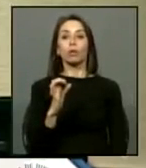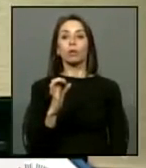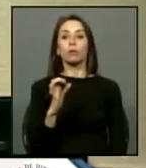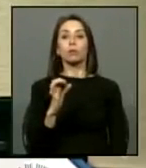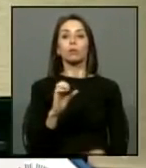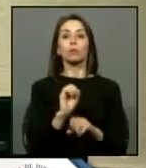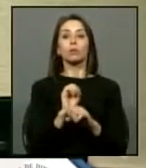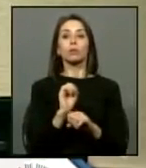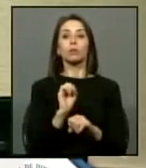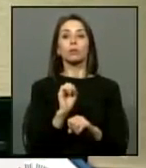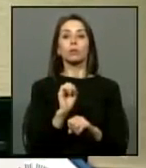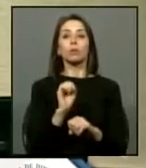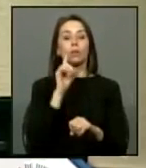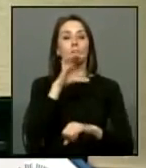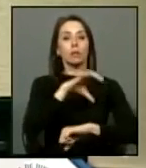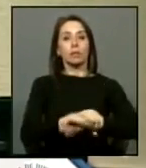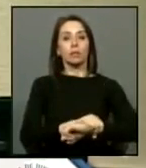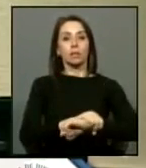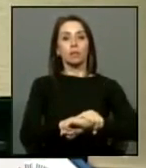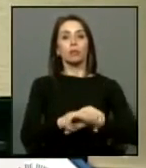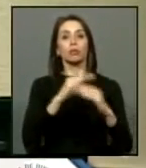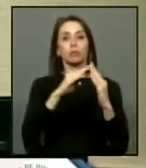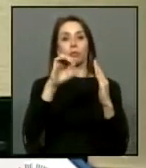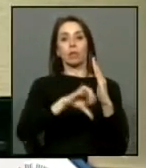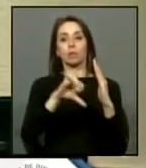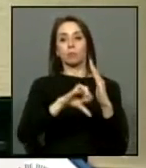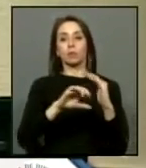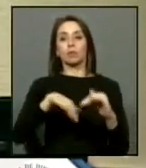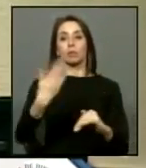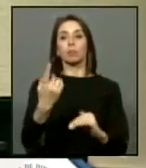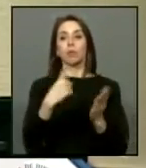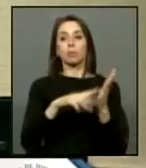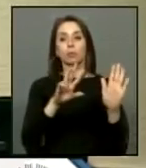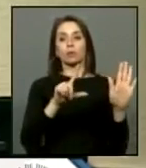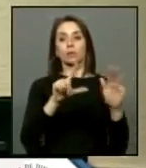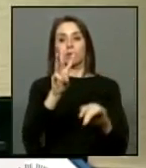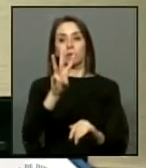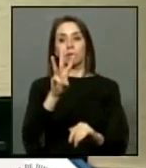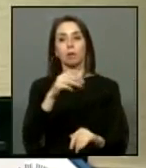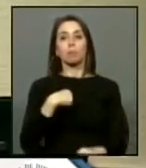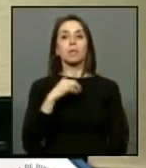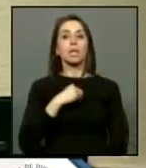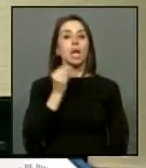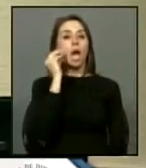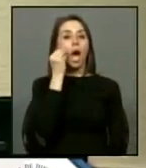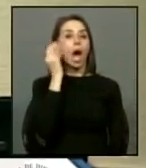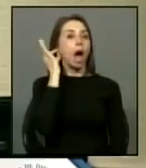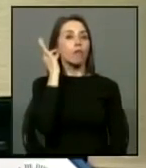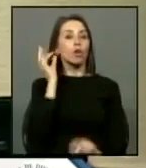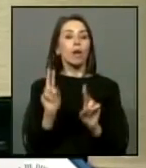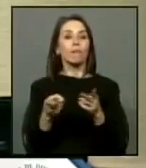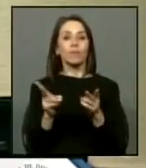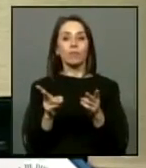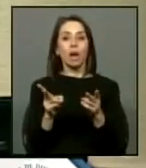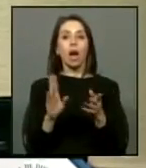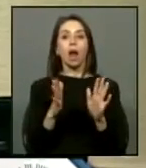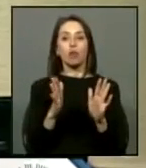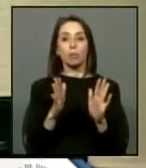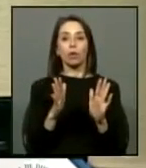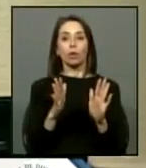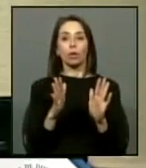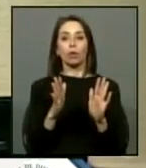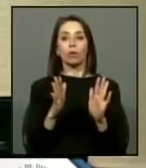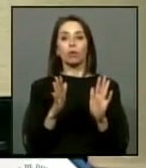preso estuvo detenido con arresto domiciliario después del año 73 y mi abuela está viva probablemente